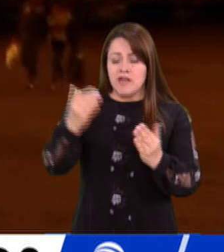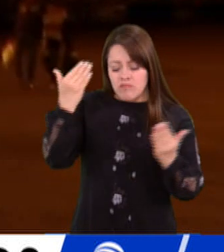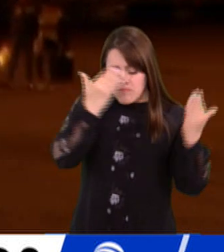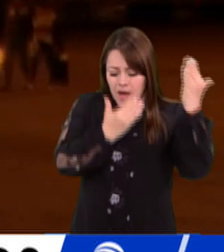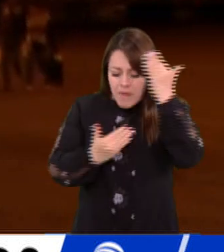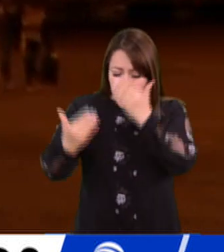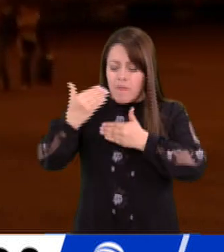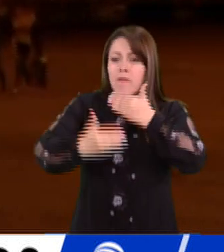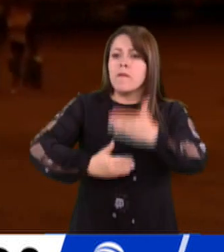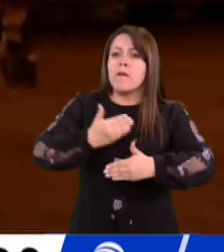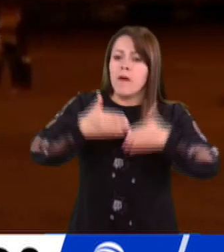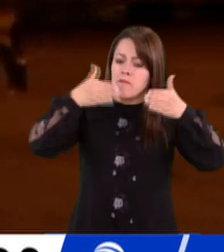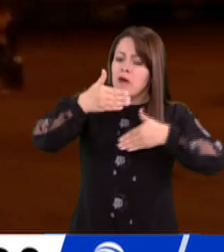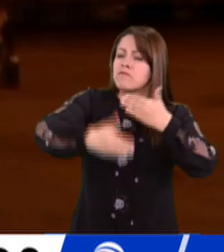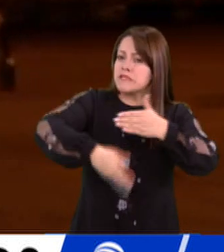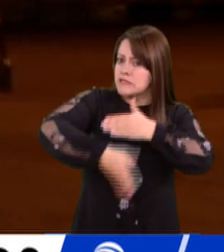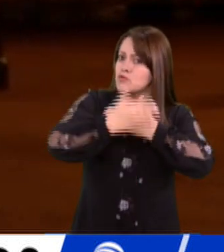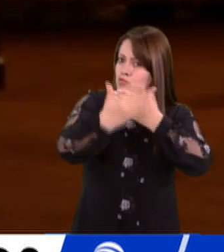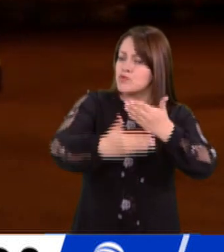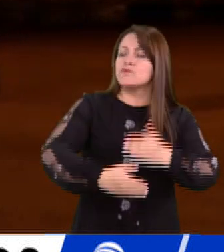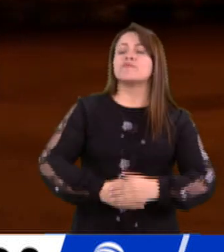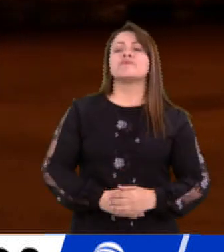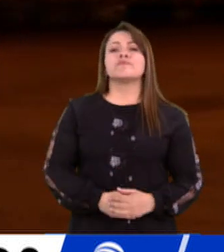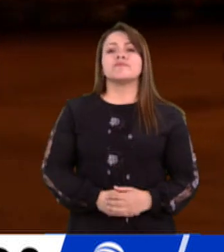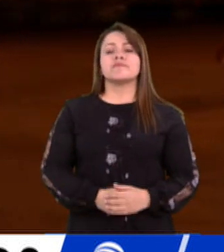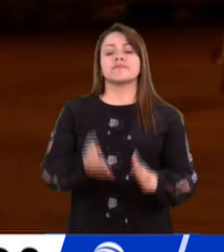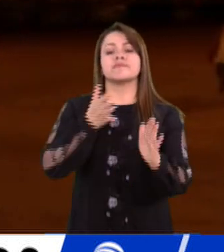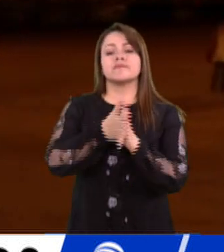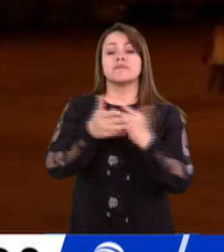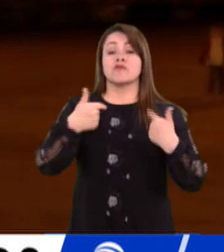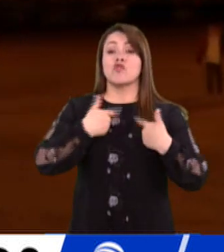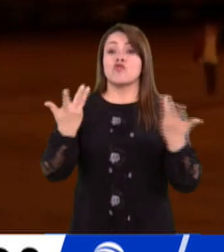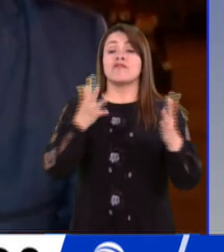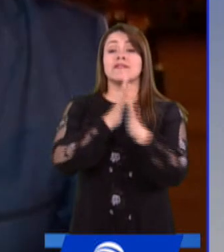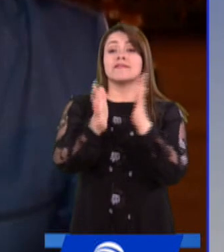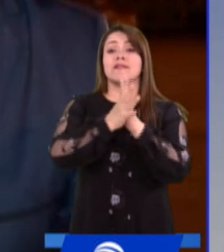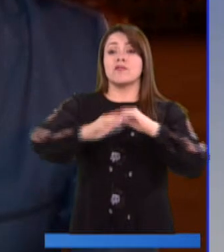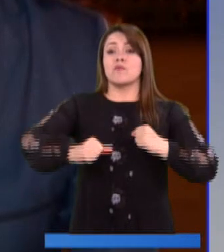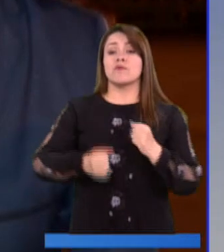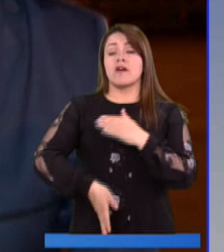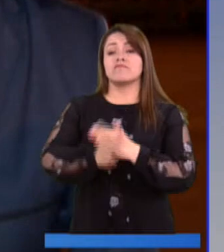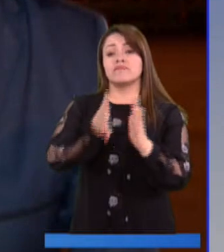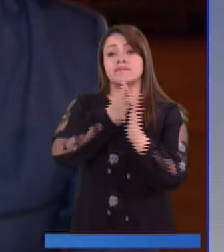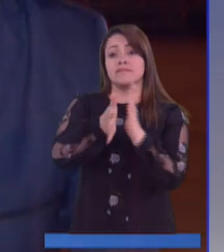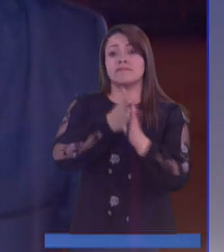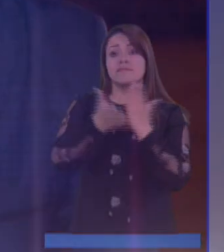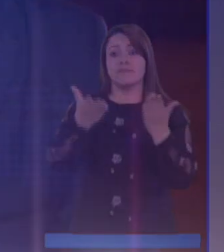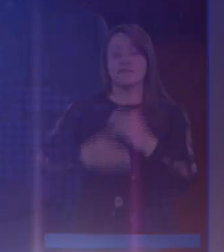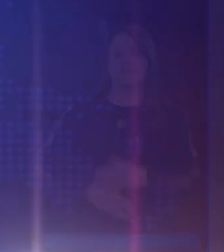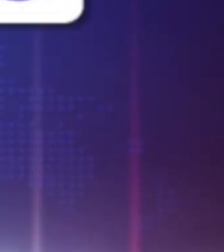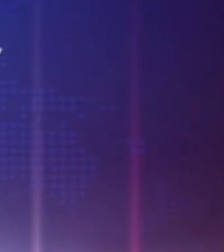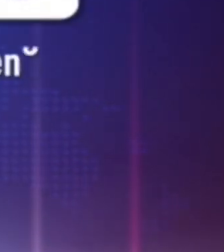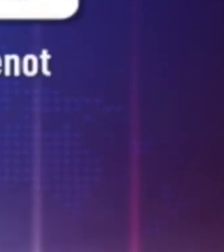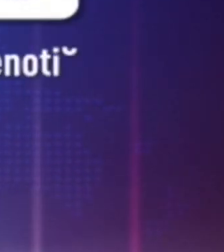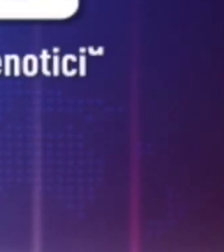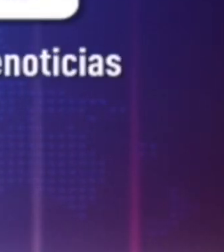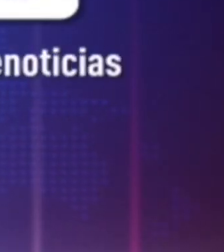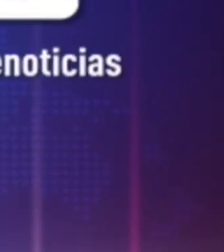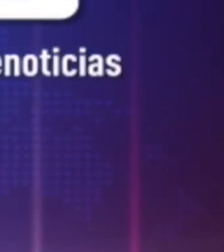jurisdicción especial de paz. Esto a la información por el momento desde el centro de Bogotá. Rafael Aristizábal, Cable Noticias.